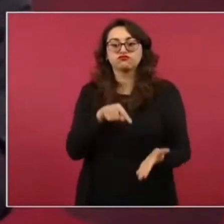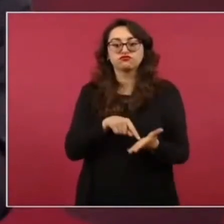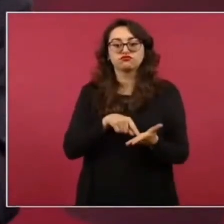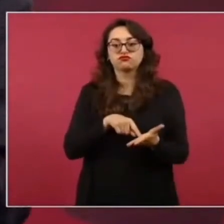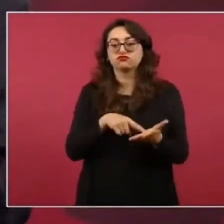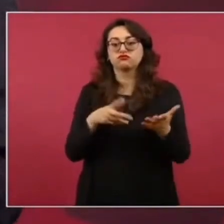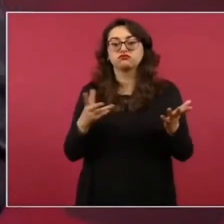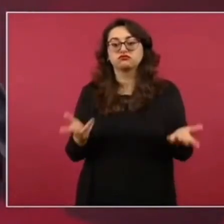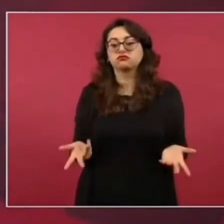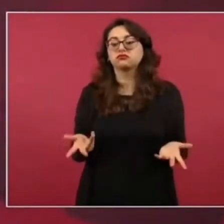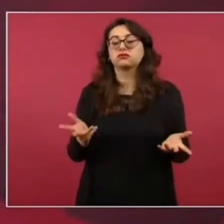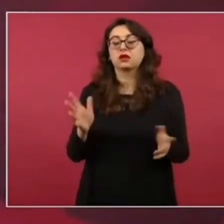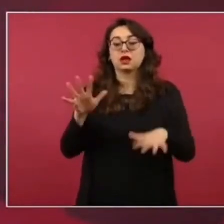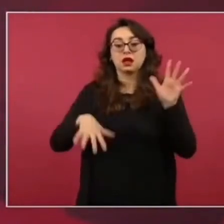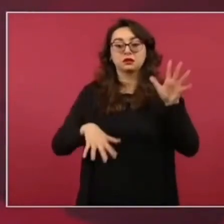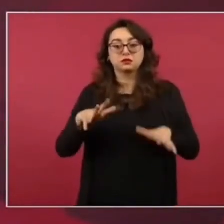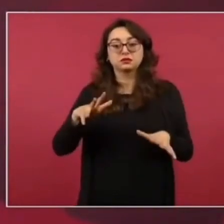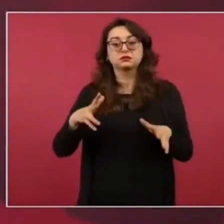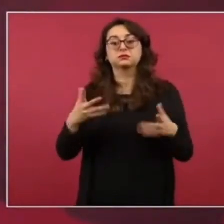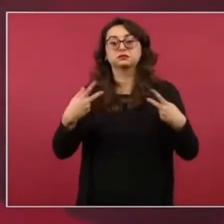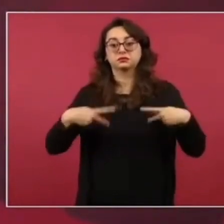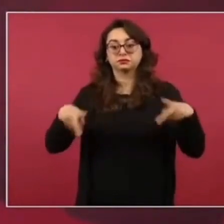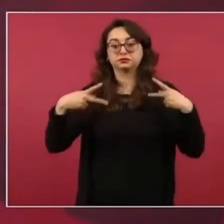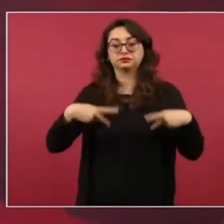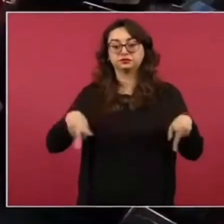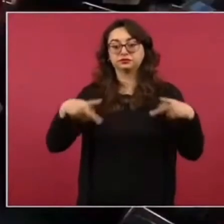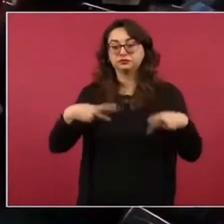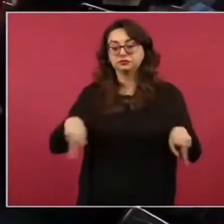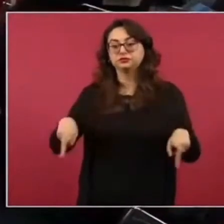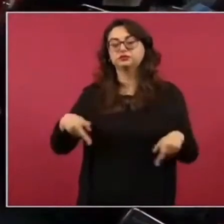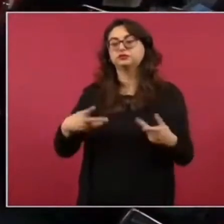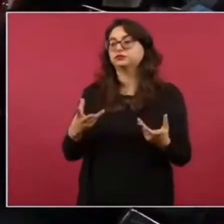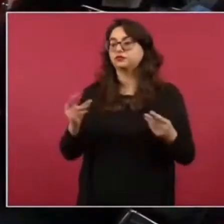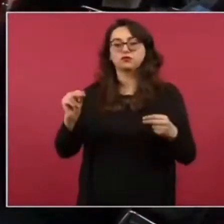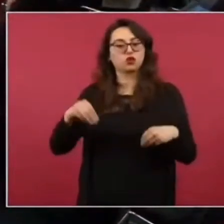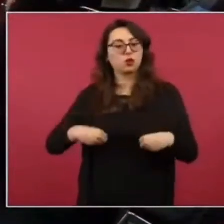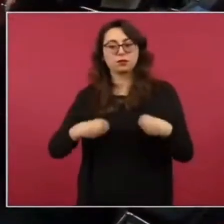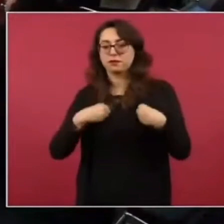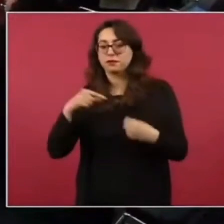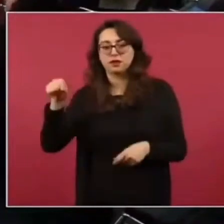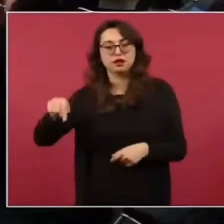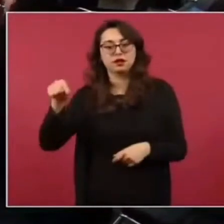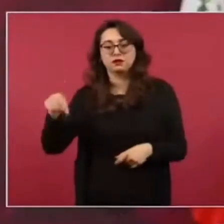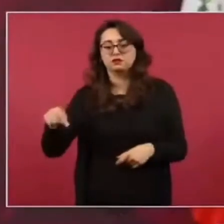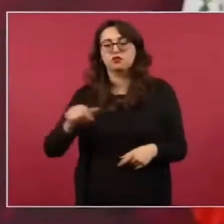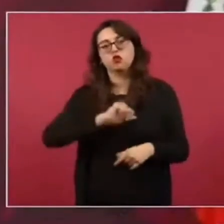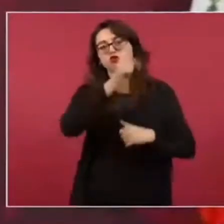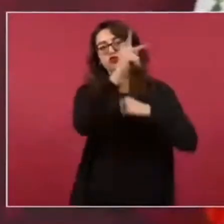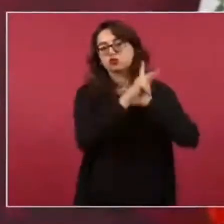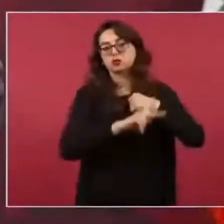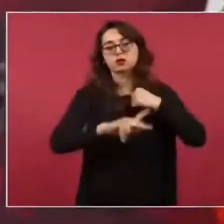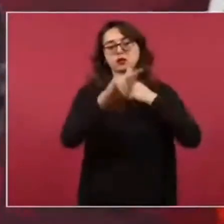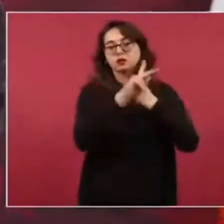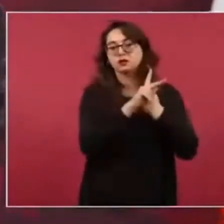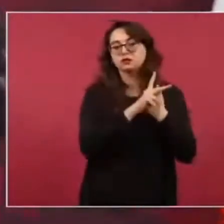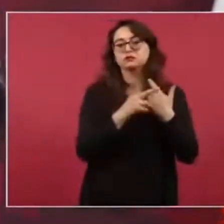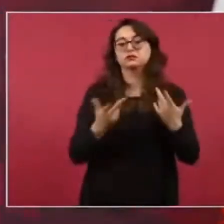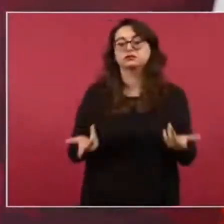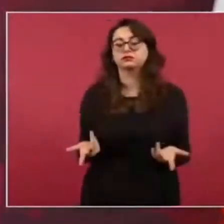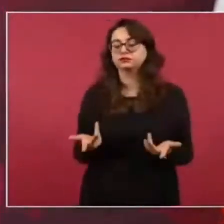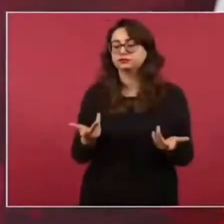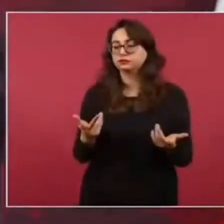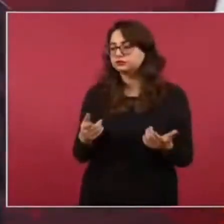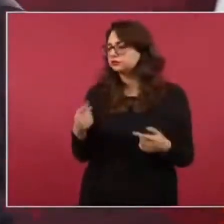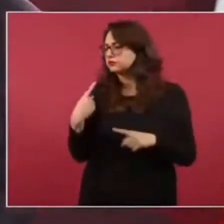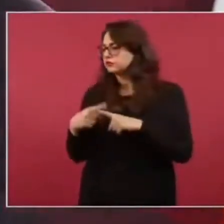dar el servicio porque la asamblea así lo decide y tienen